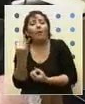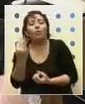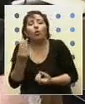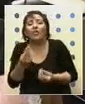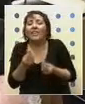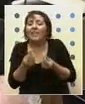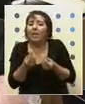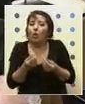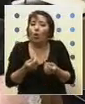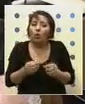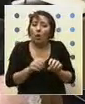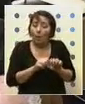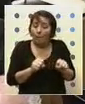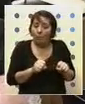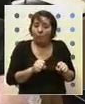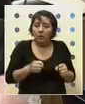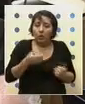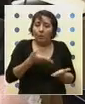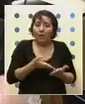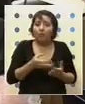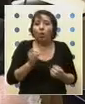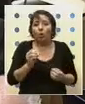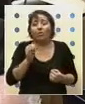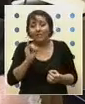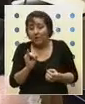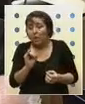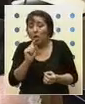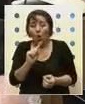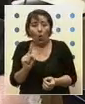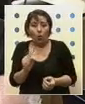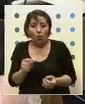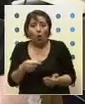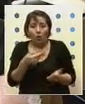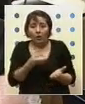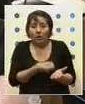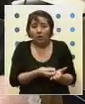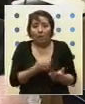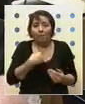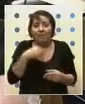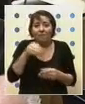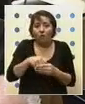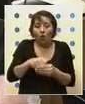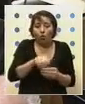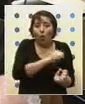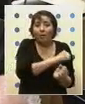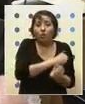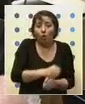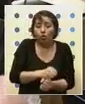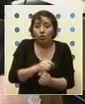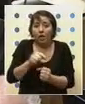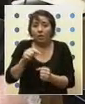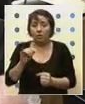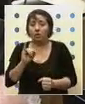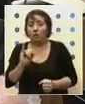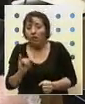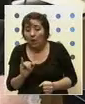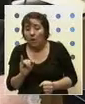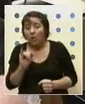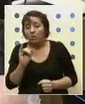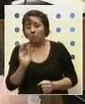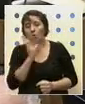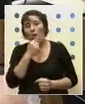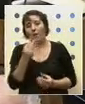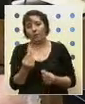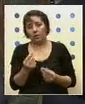y si efectivamente eso está o no. ¿Por qué mi voto en contra de esta partida si eso no está considerado?